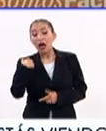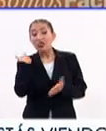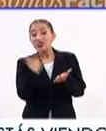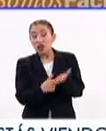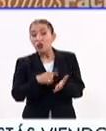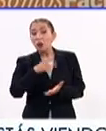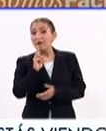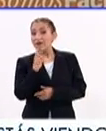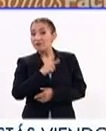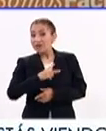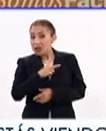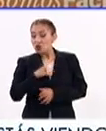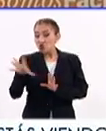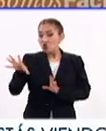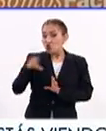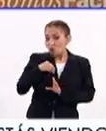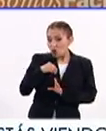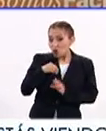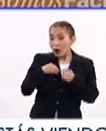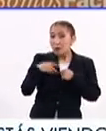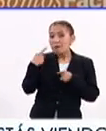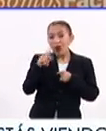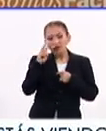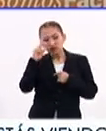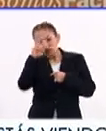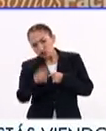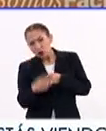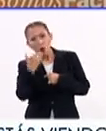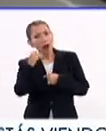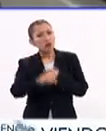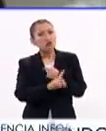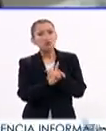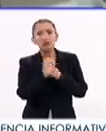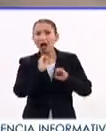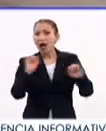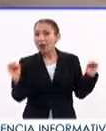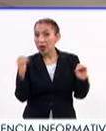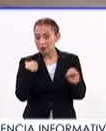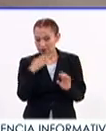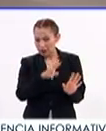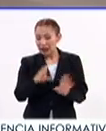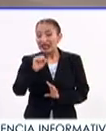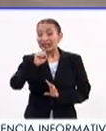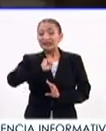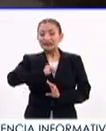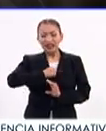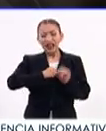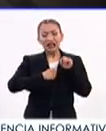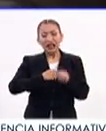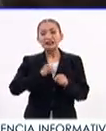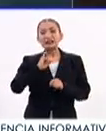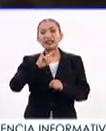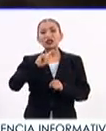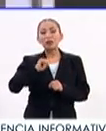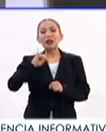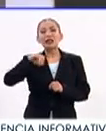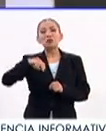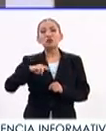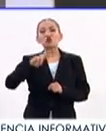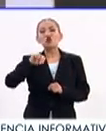tiene el virus, que lo adquirió, pero no presenta síntomas. Mientras que SIDA significa síndrome de